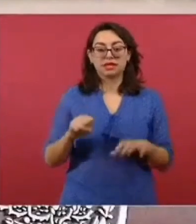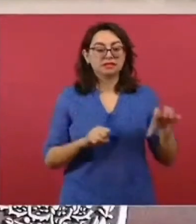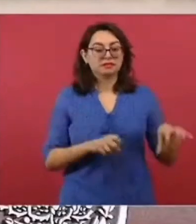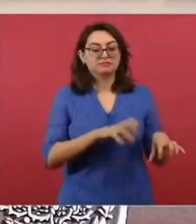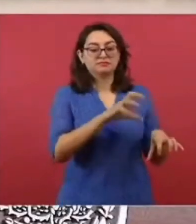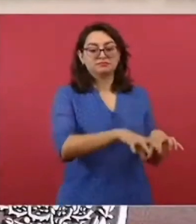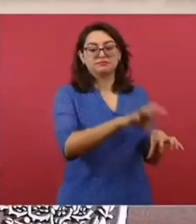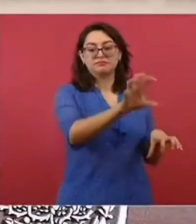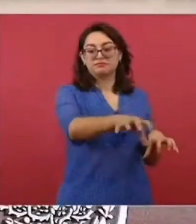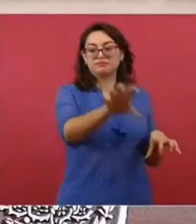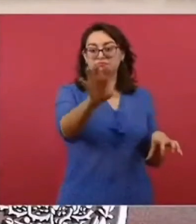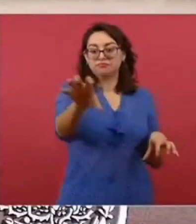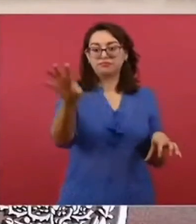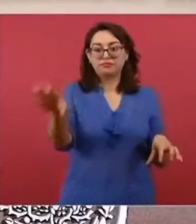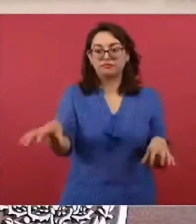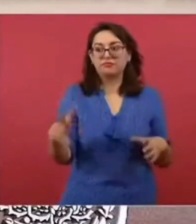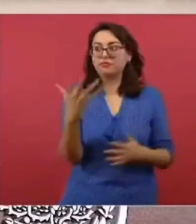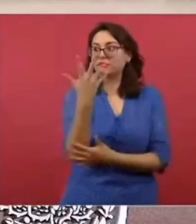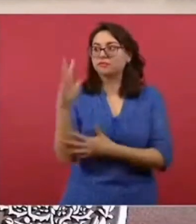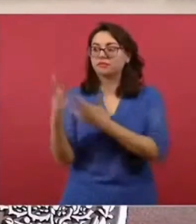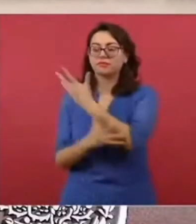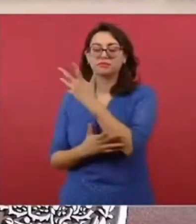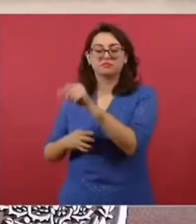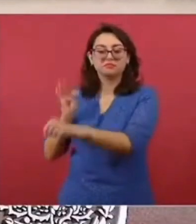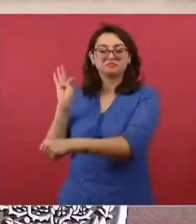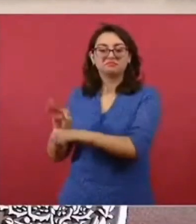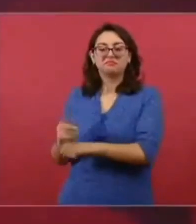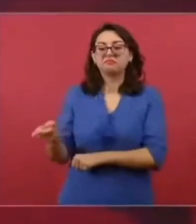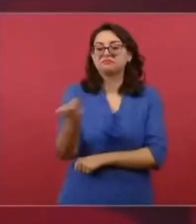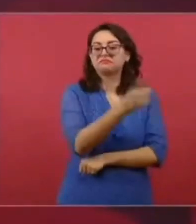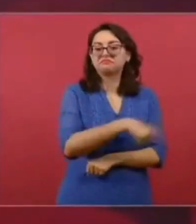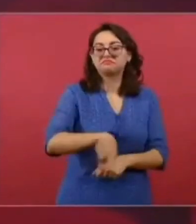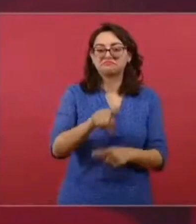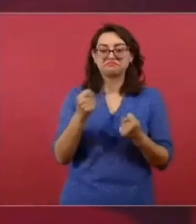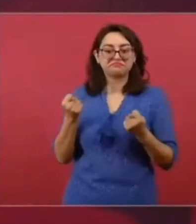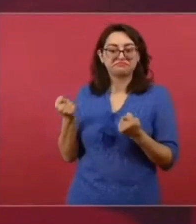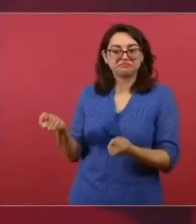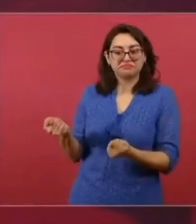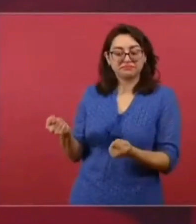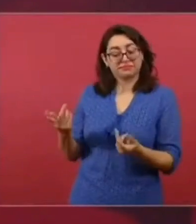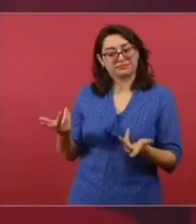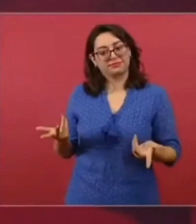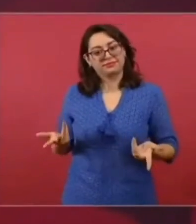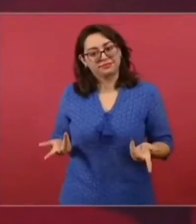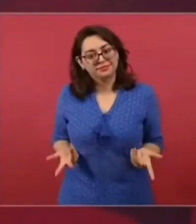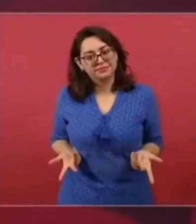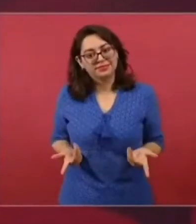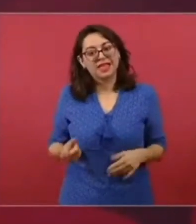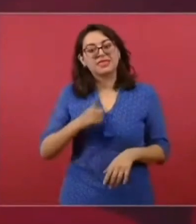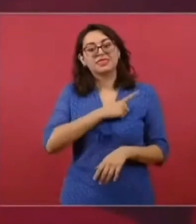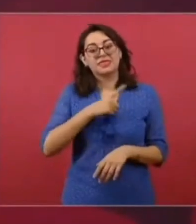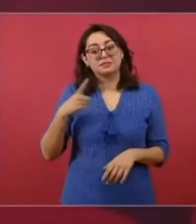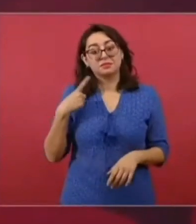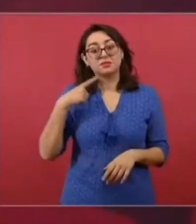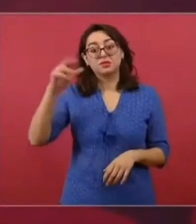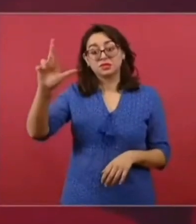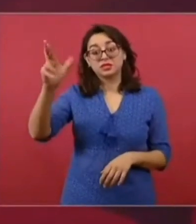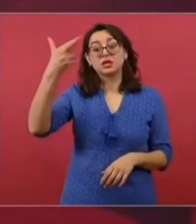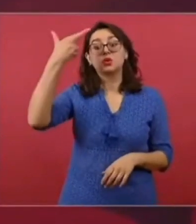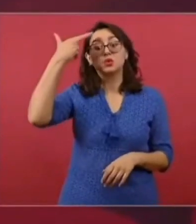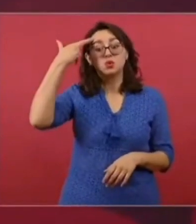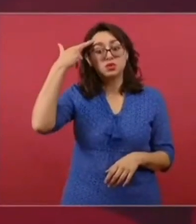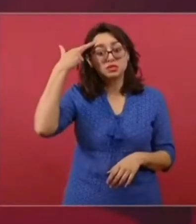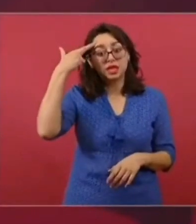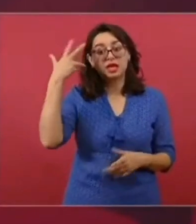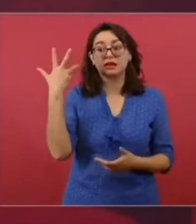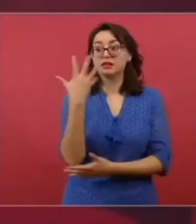naturales protegidas. Recordar a todas las mexicanas y los mexicanos que en nuestras áreas naturales protegidas, su